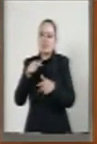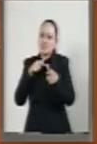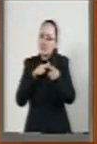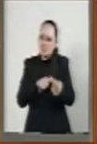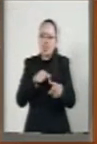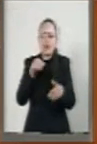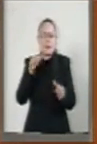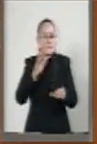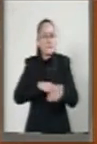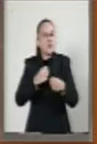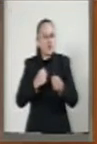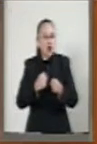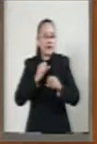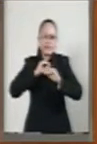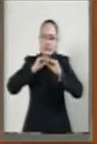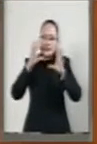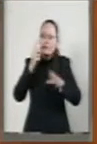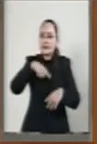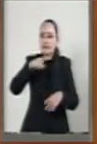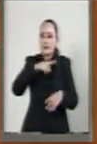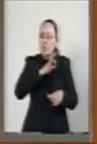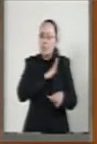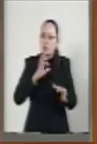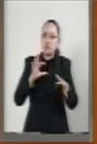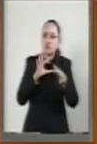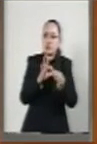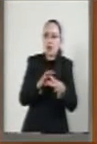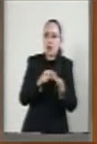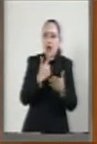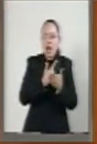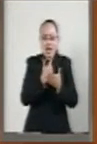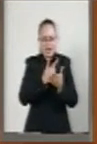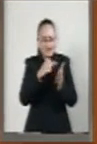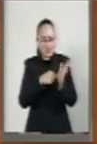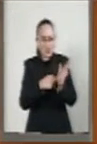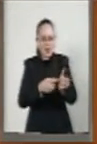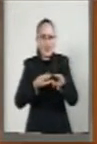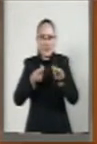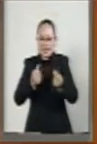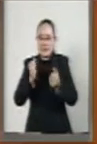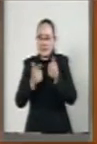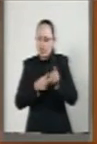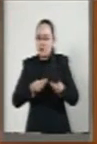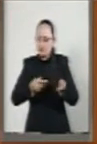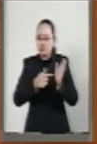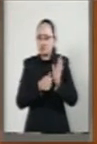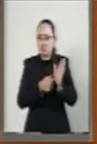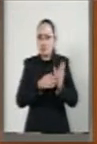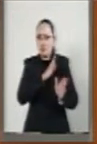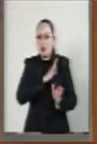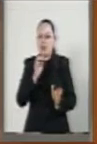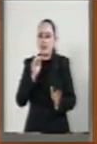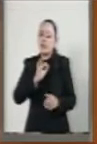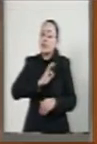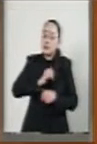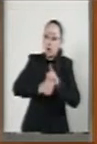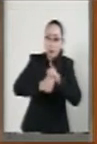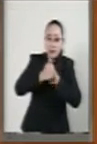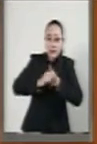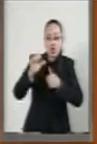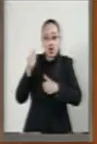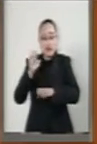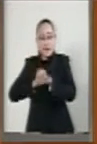sólida, transparente y susceptible a la rendición de cuentas, dinámica y capaz de competir con cualquier